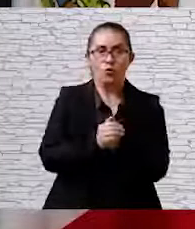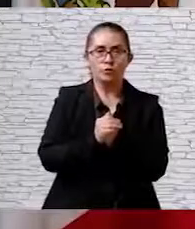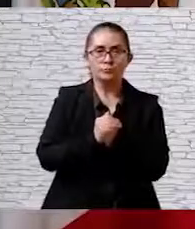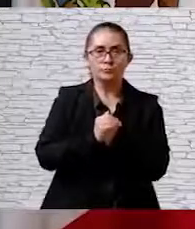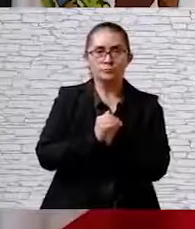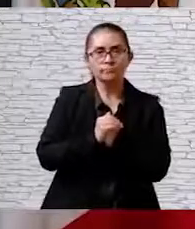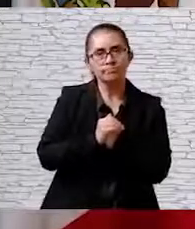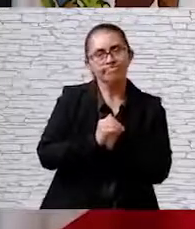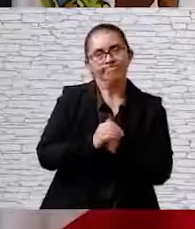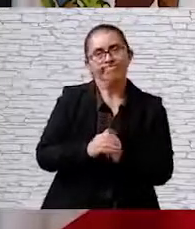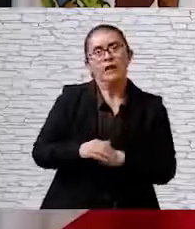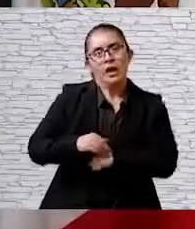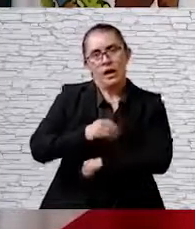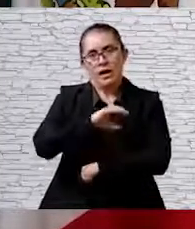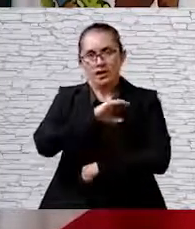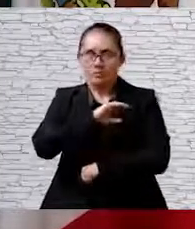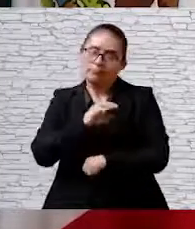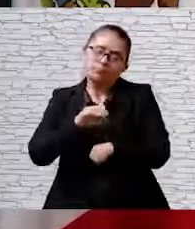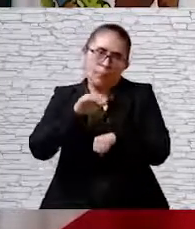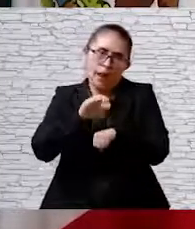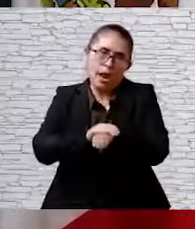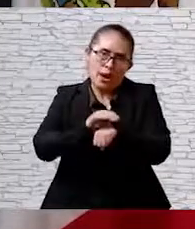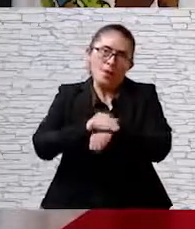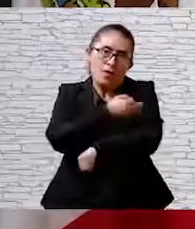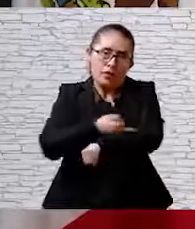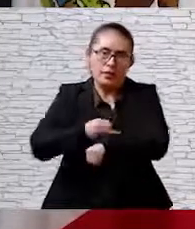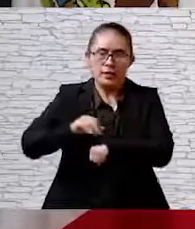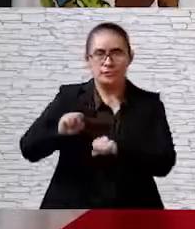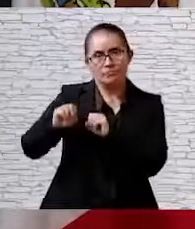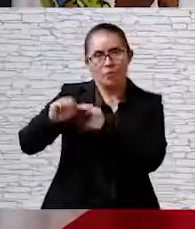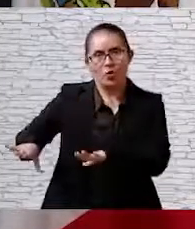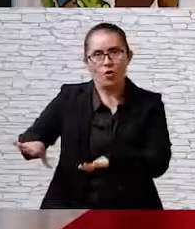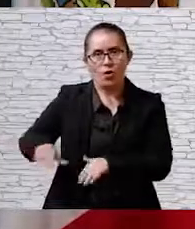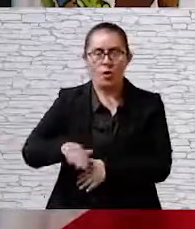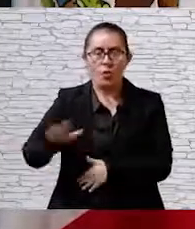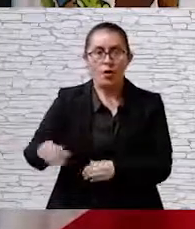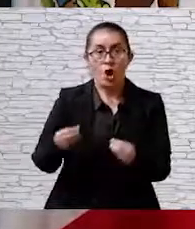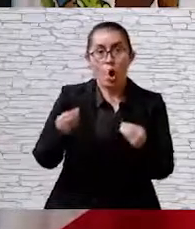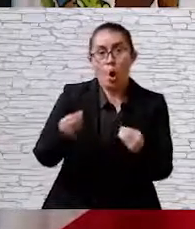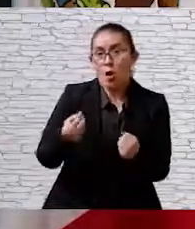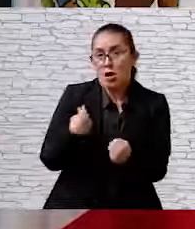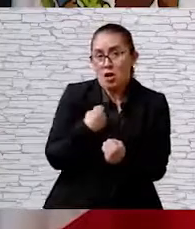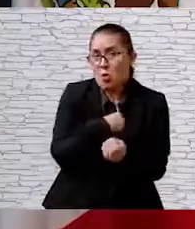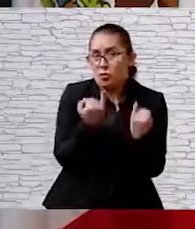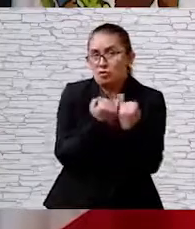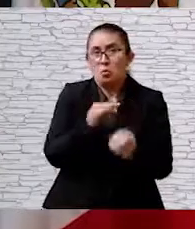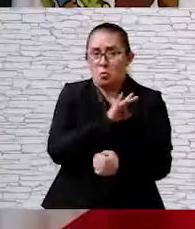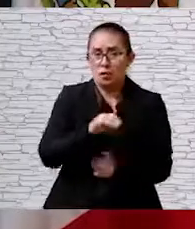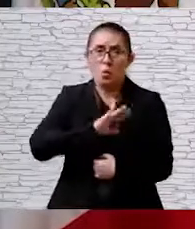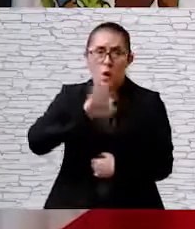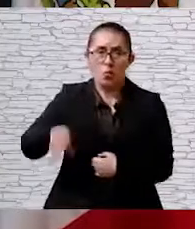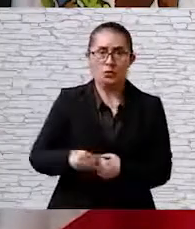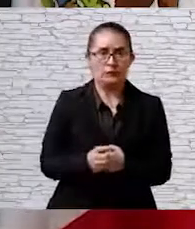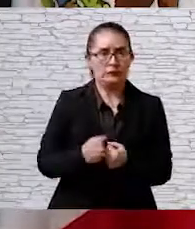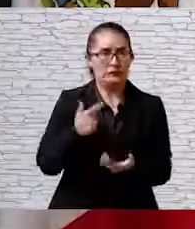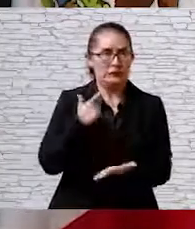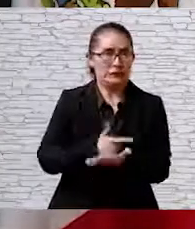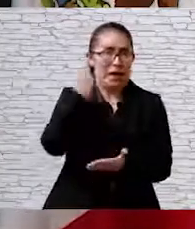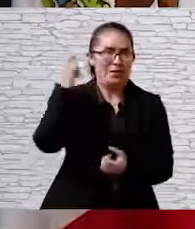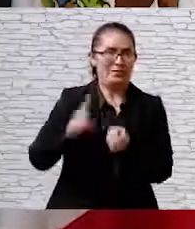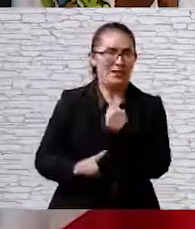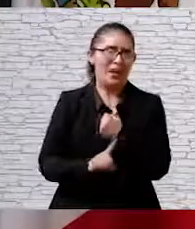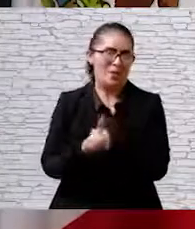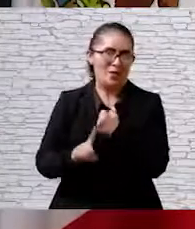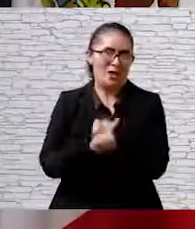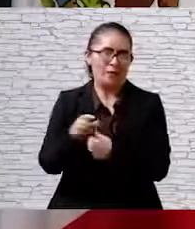de algunos de los que más queremos, o ellos a prescindir de nosotros. Así de grave es la situación.